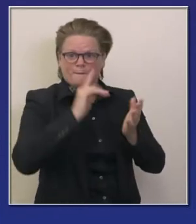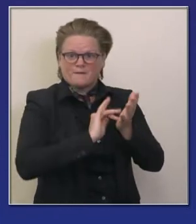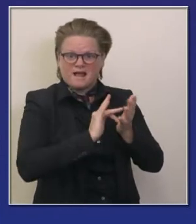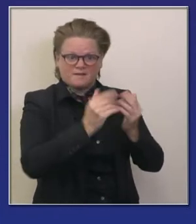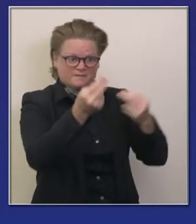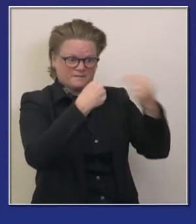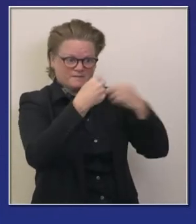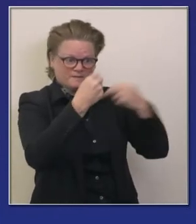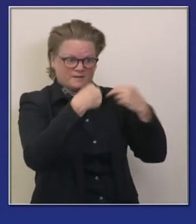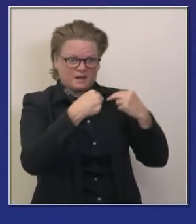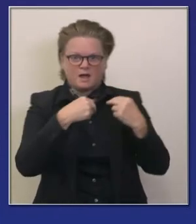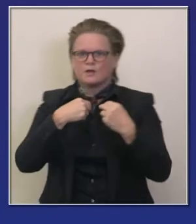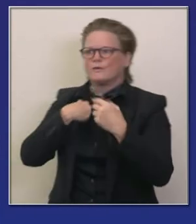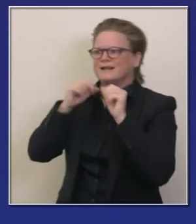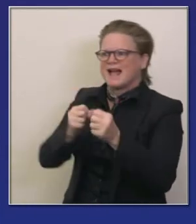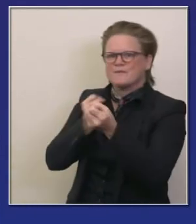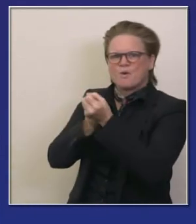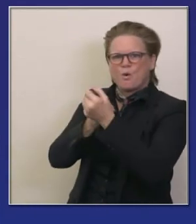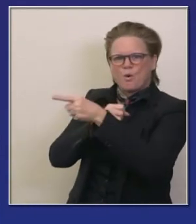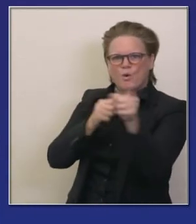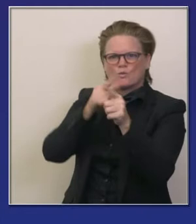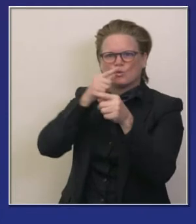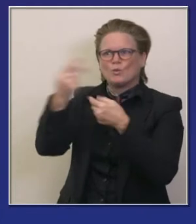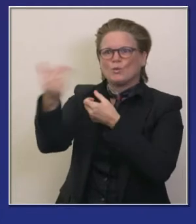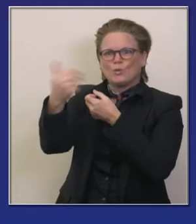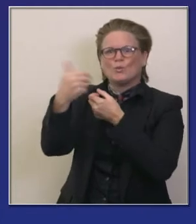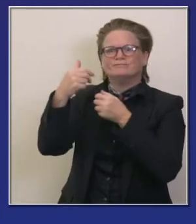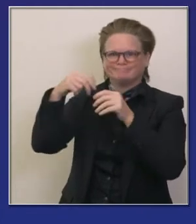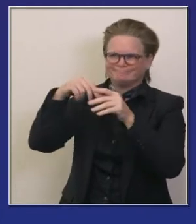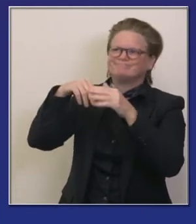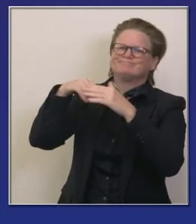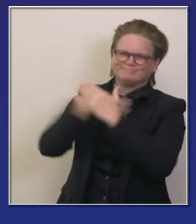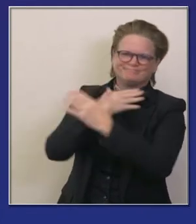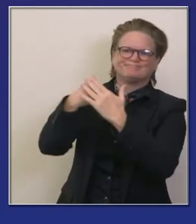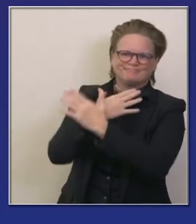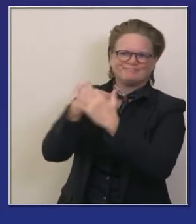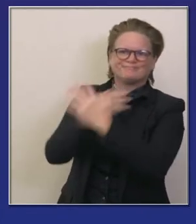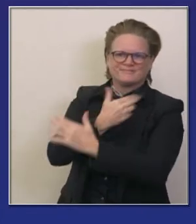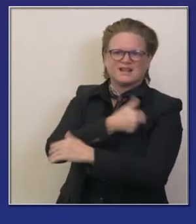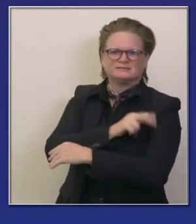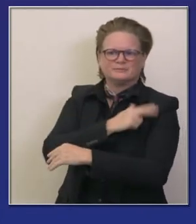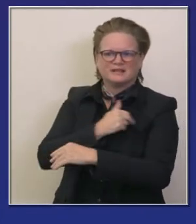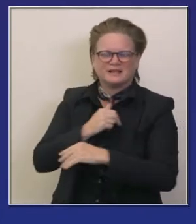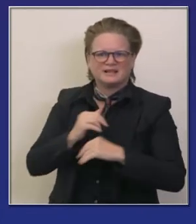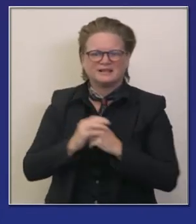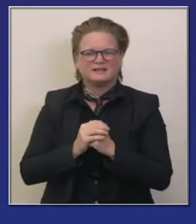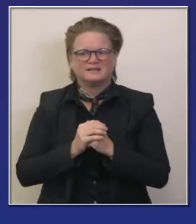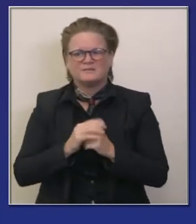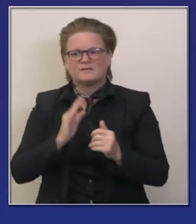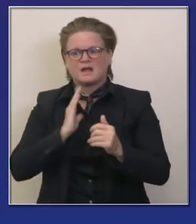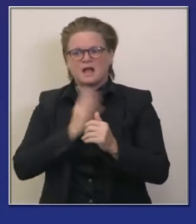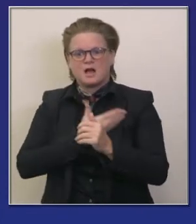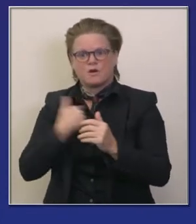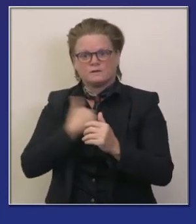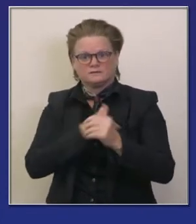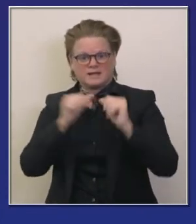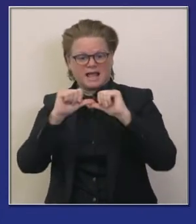ejemplos del trabajo que se hace en el estado de california hemos ido a una agencia para obtener personal